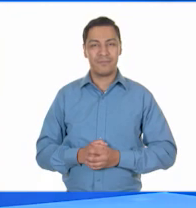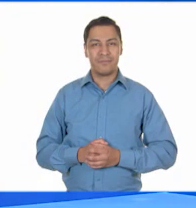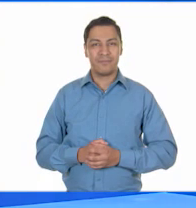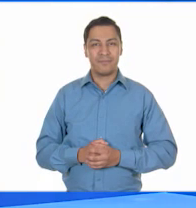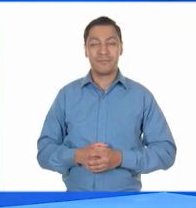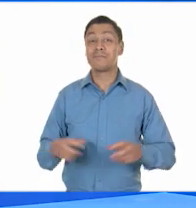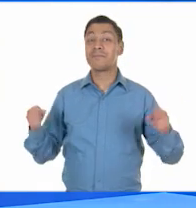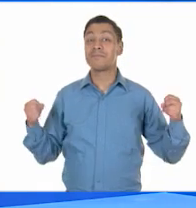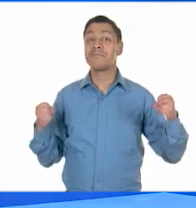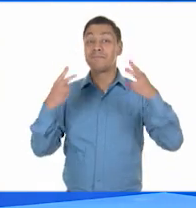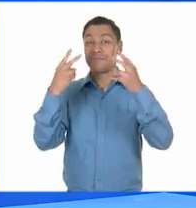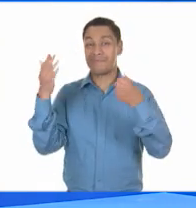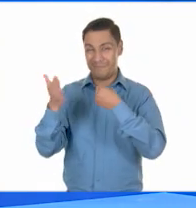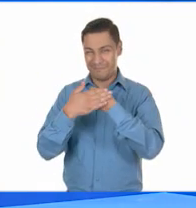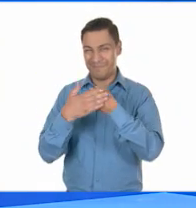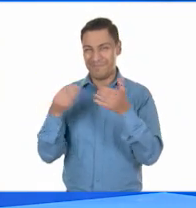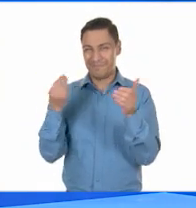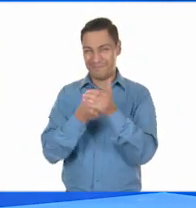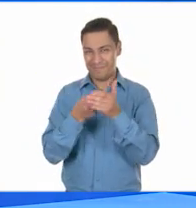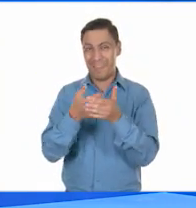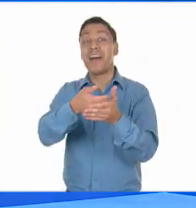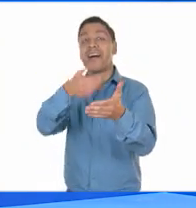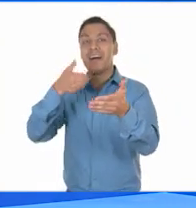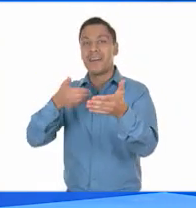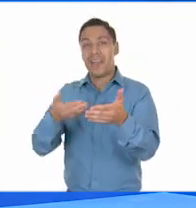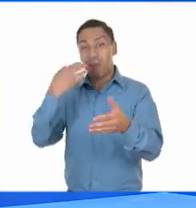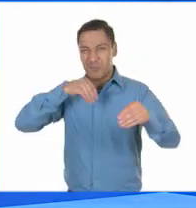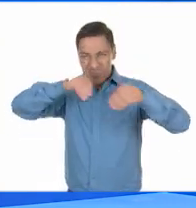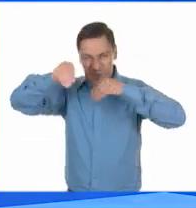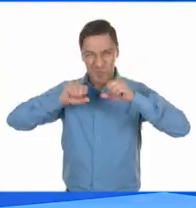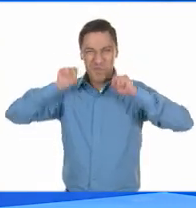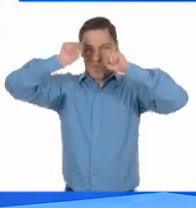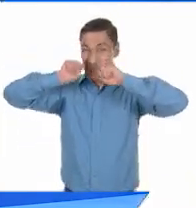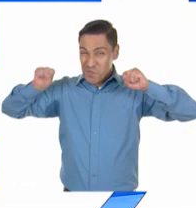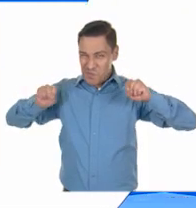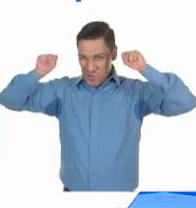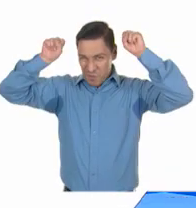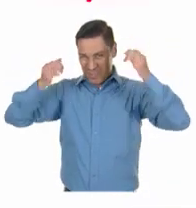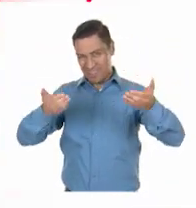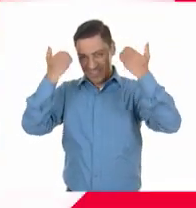Nos vemos en la siguiente, pero antes, vamos a movernos un poco.